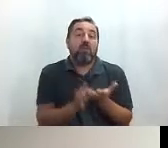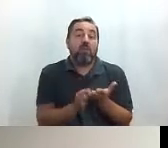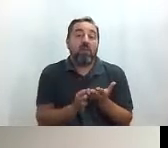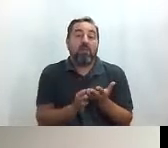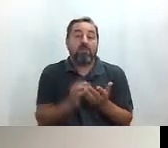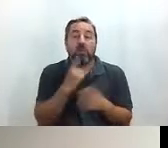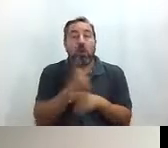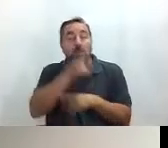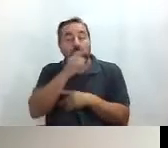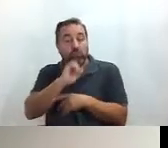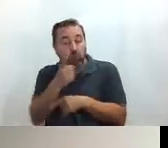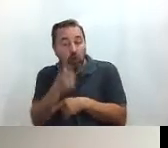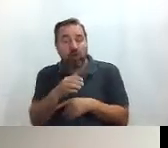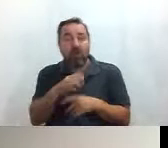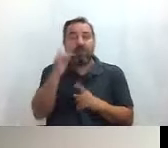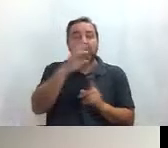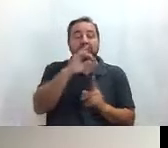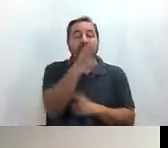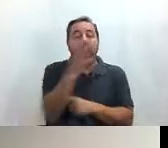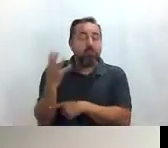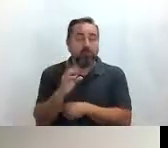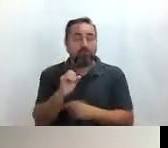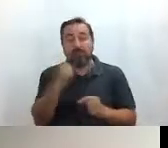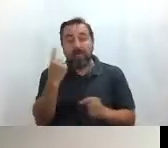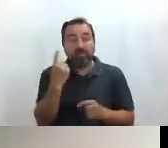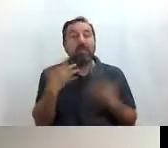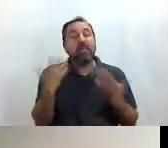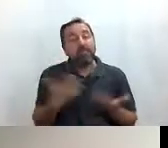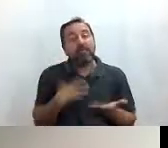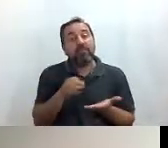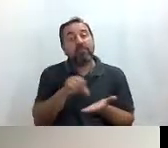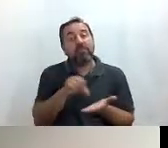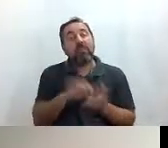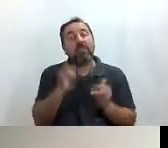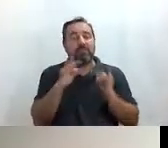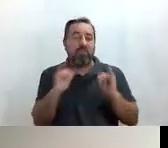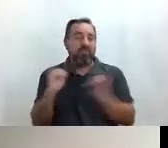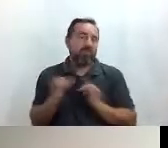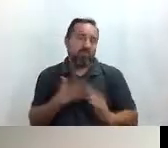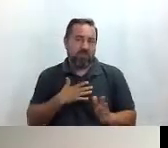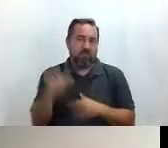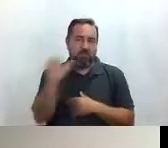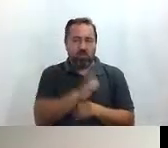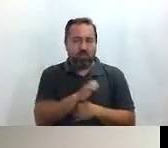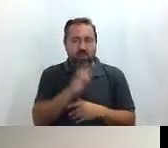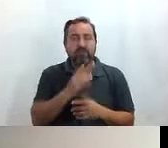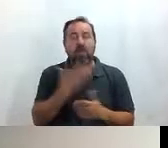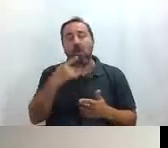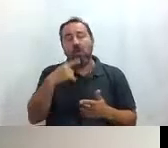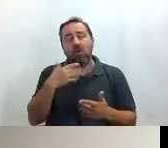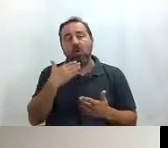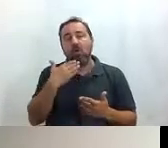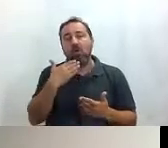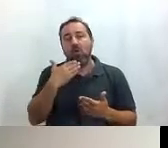con más horas de sol, la ciudad con más árboles, pues yo creo que quizás sea la ciudad más divertida de Europa. Las opciones de ocio son